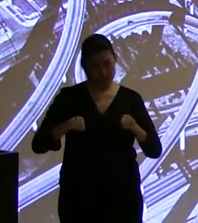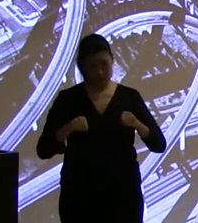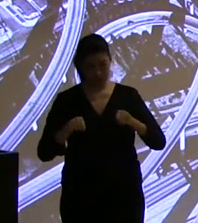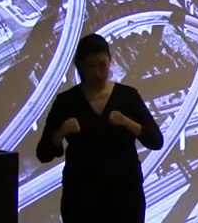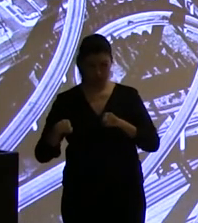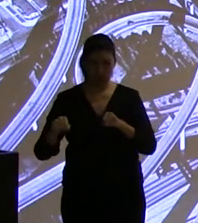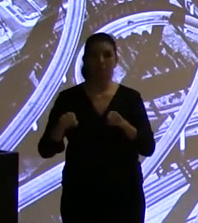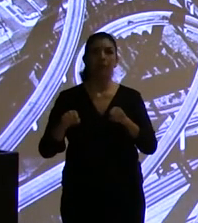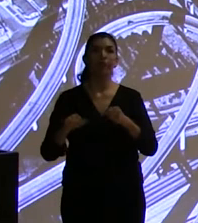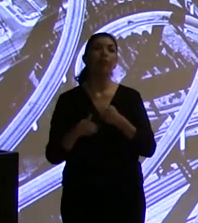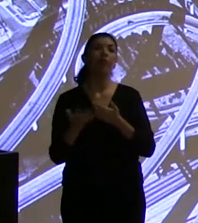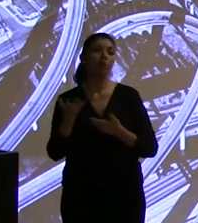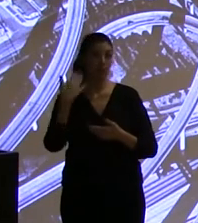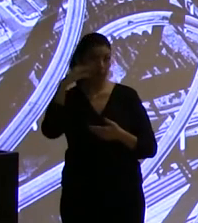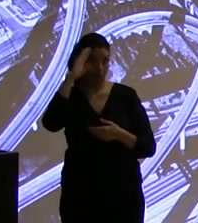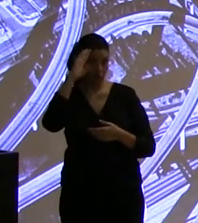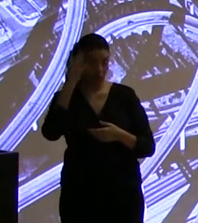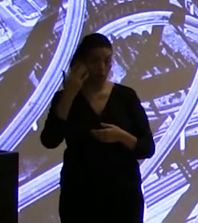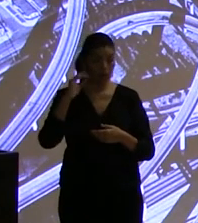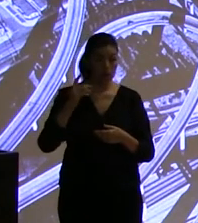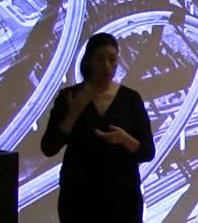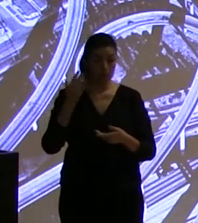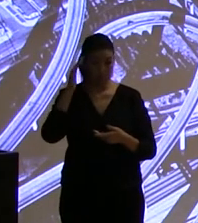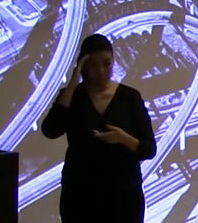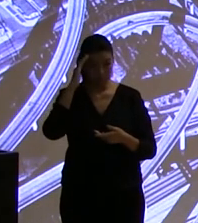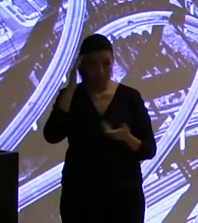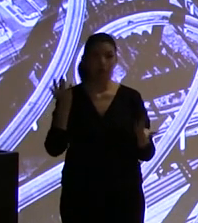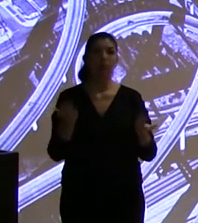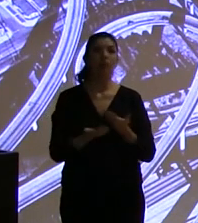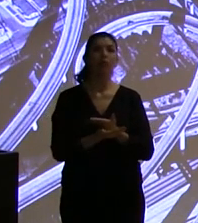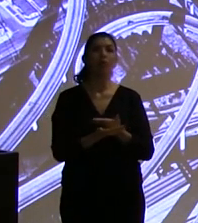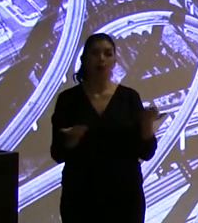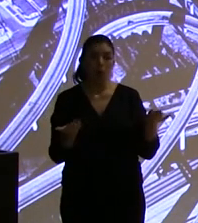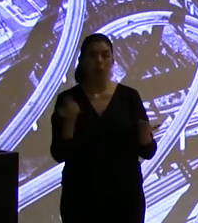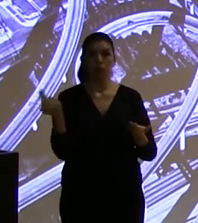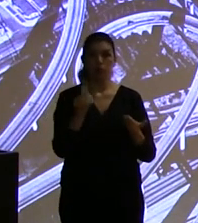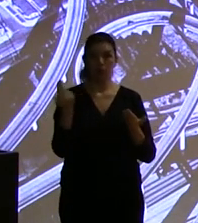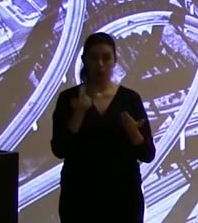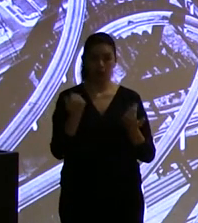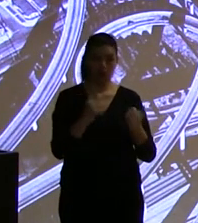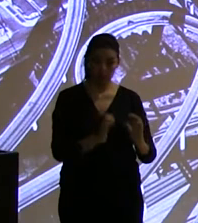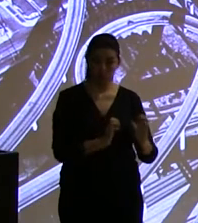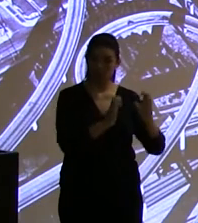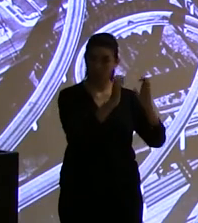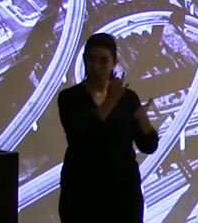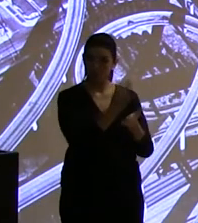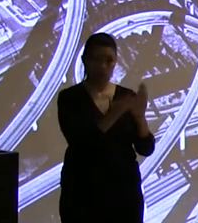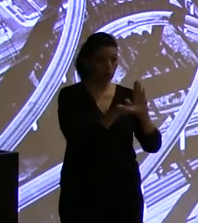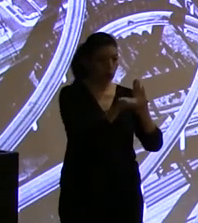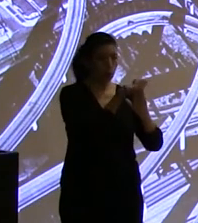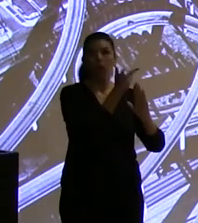vivir urbano mejor, construyendo infraestructura para el automóvil de gran escala.